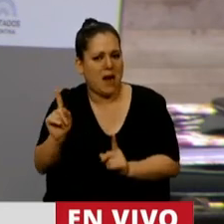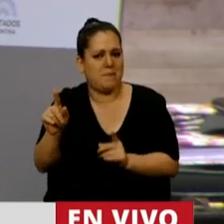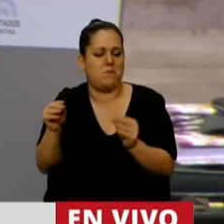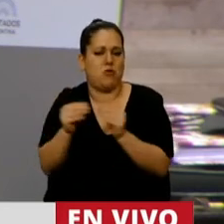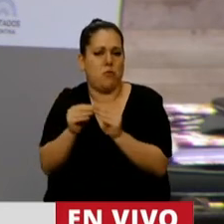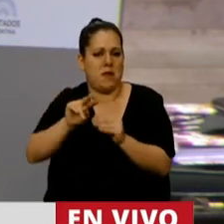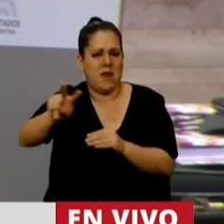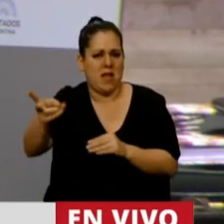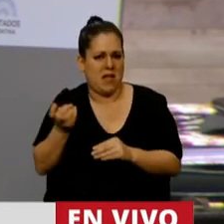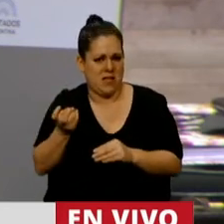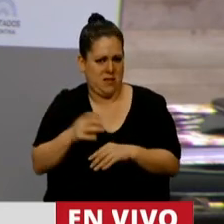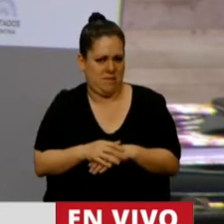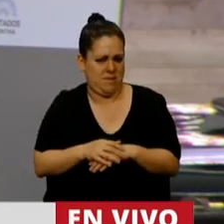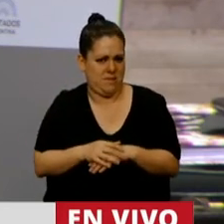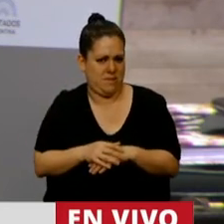compañeras.